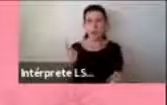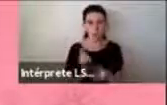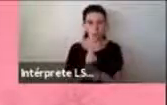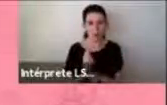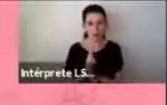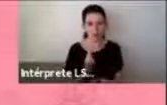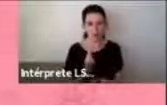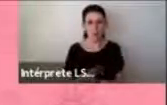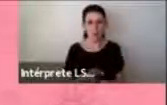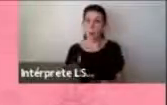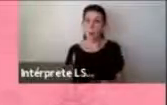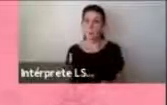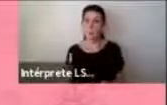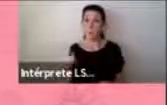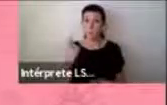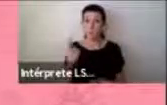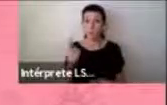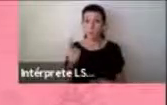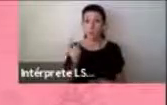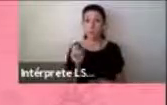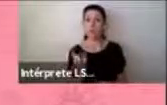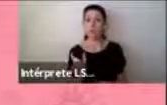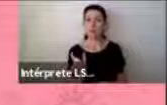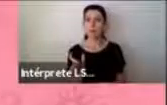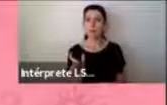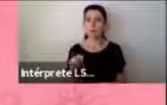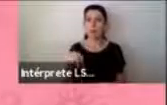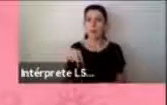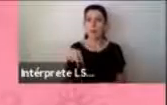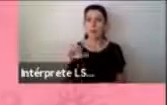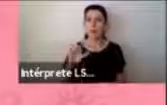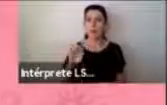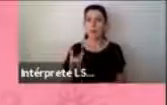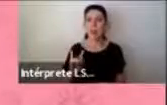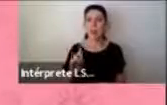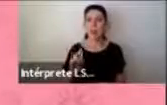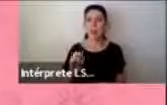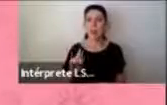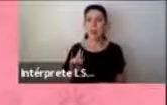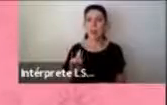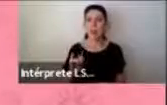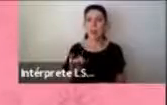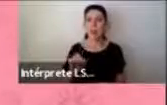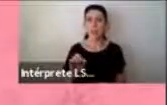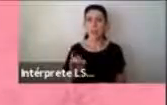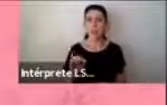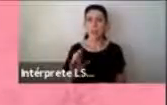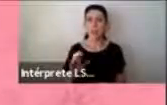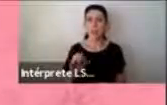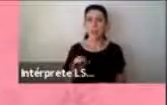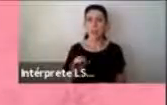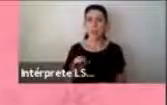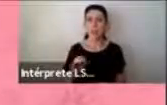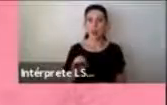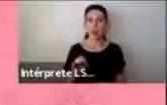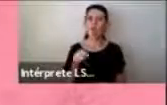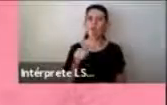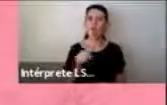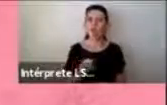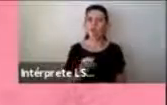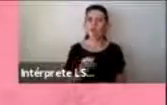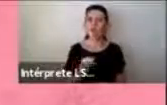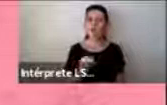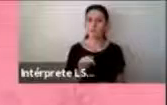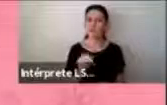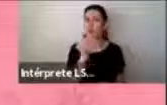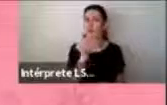En primer lugar, el concepto de neurotípico. Cuando hablamos de alguien que es neurotípico,